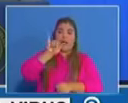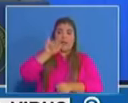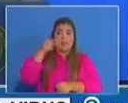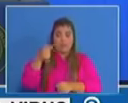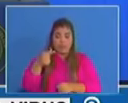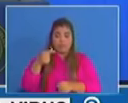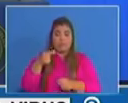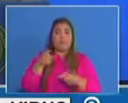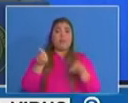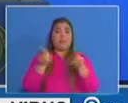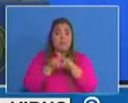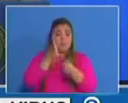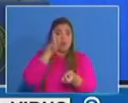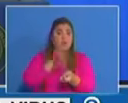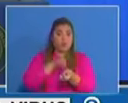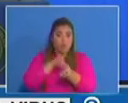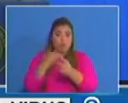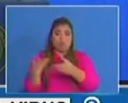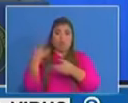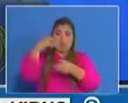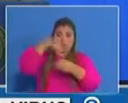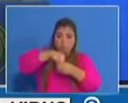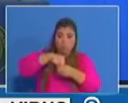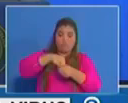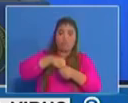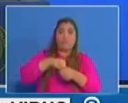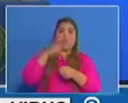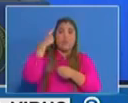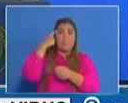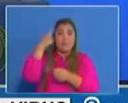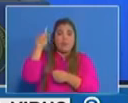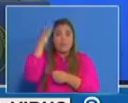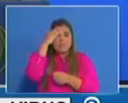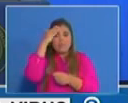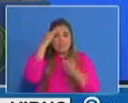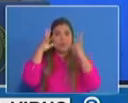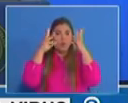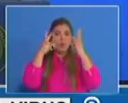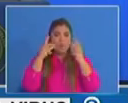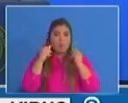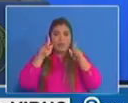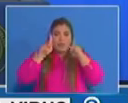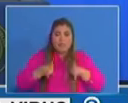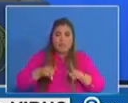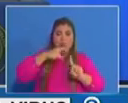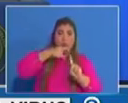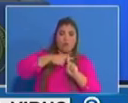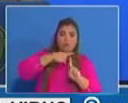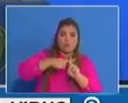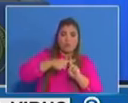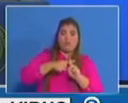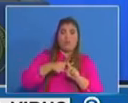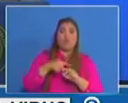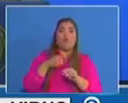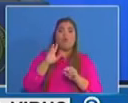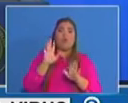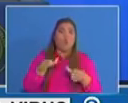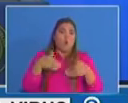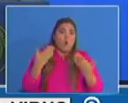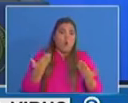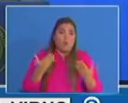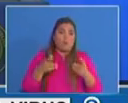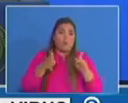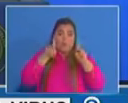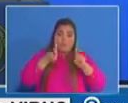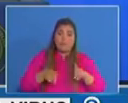información del número de casos que se reportaban no solamente por la fecha en que los